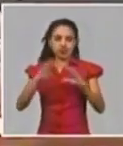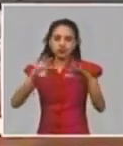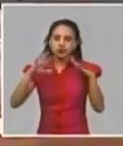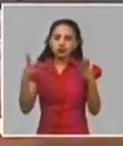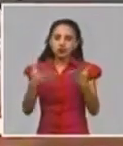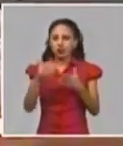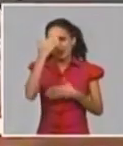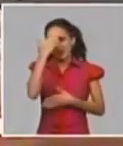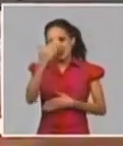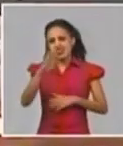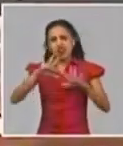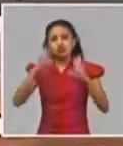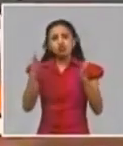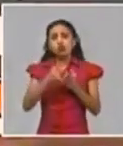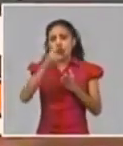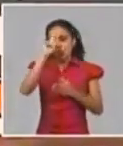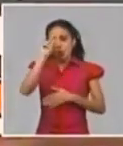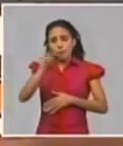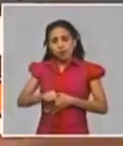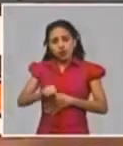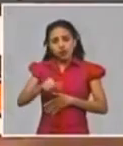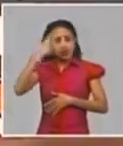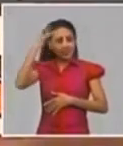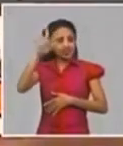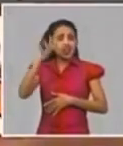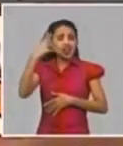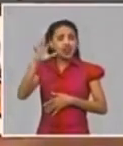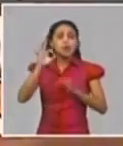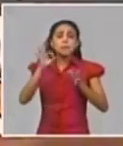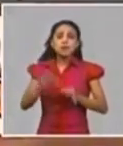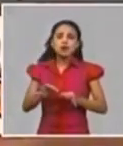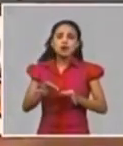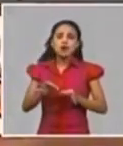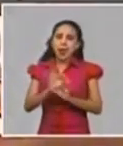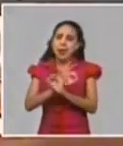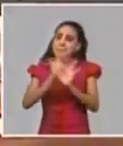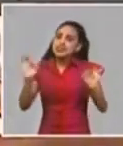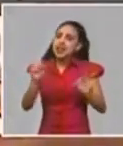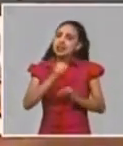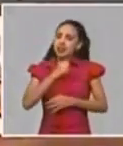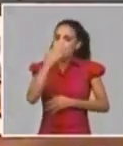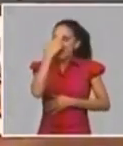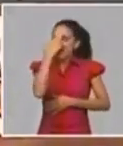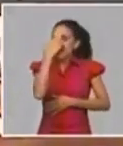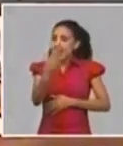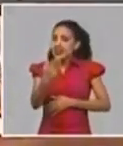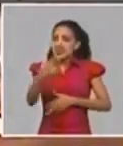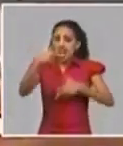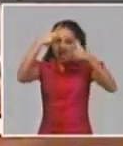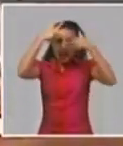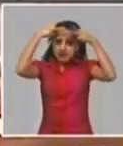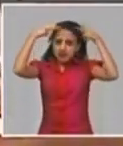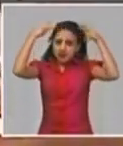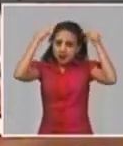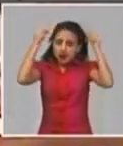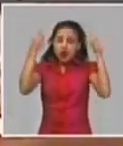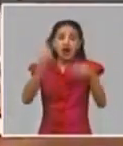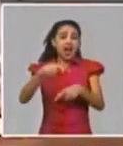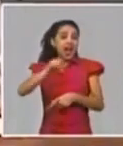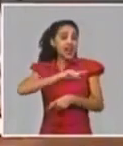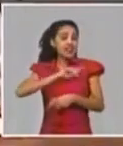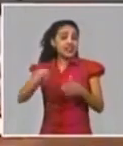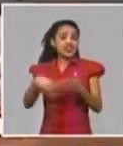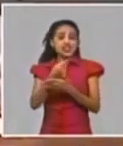a todos los colaboradores que están en el exterior. De manera especial quiero hacerlo al personal de enfermería. Ayer día 12 fue el Día